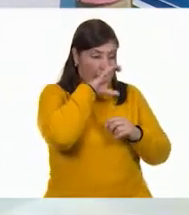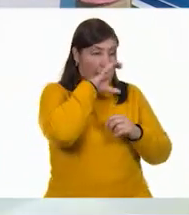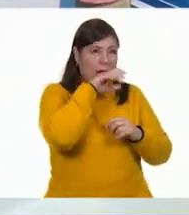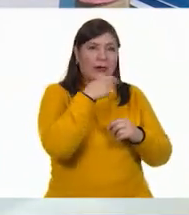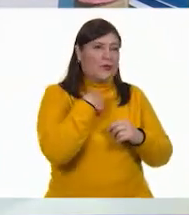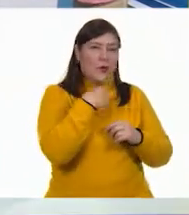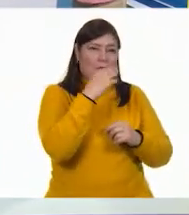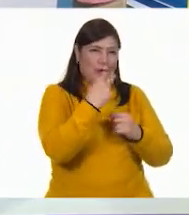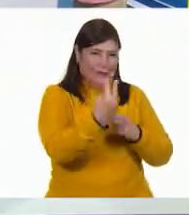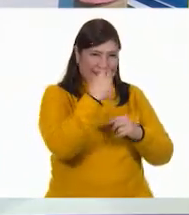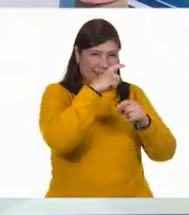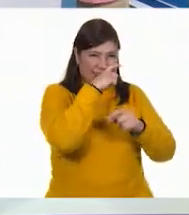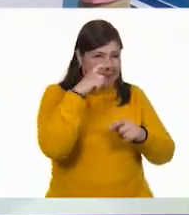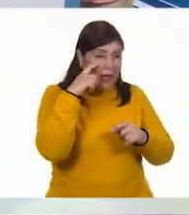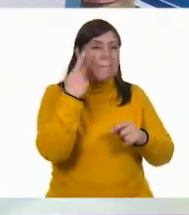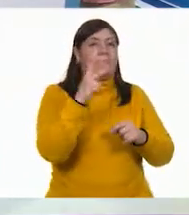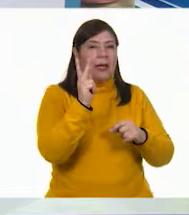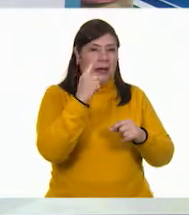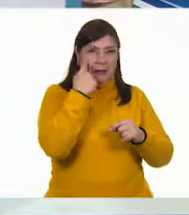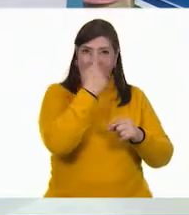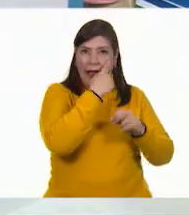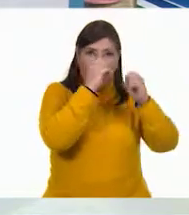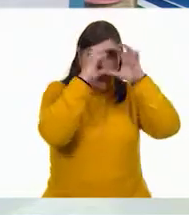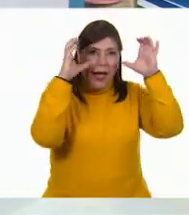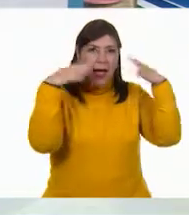Sorprendido y sonriendo. Me toca a mí.